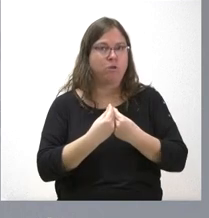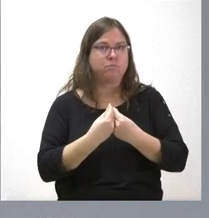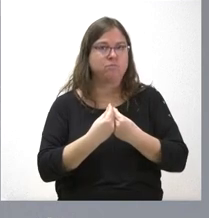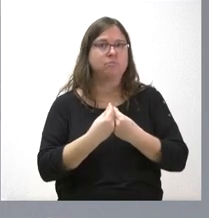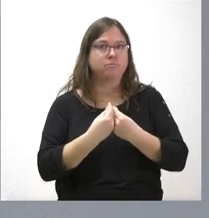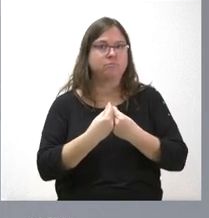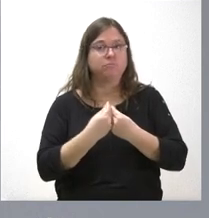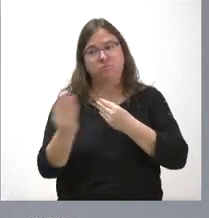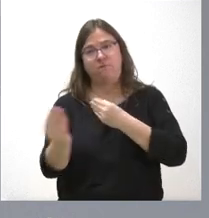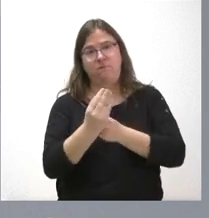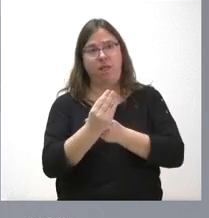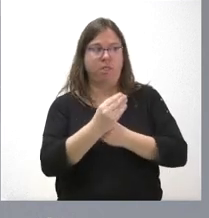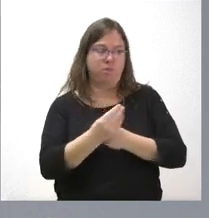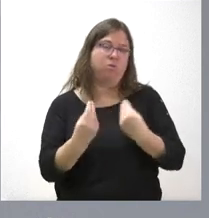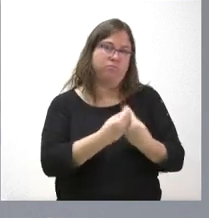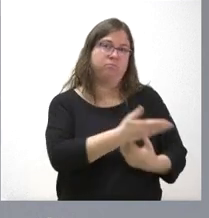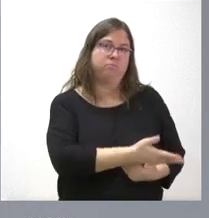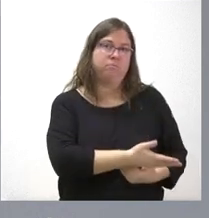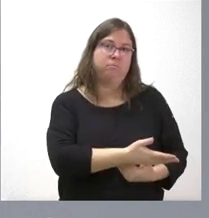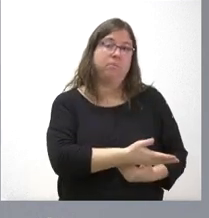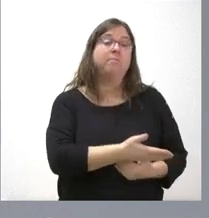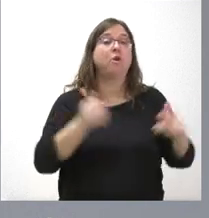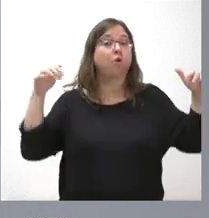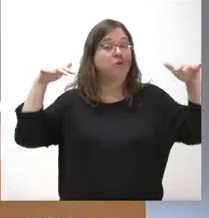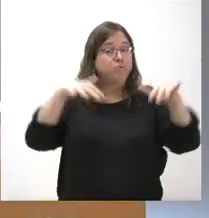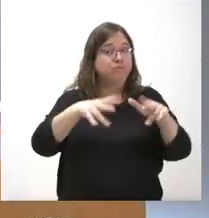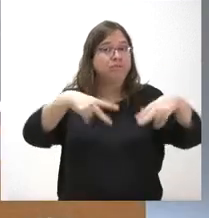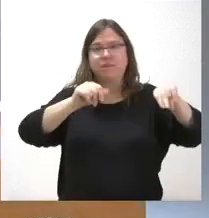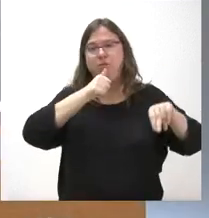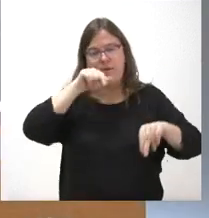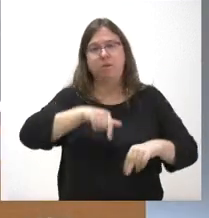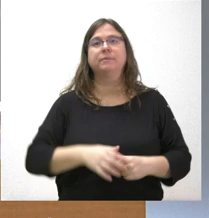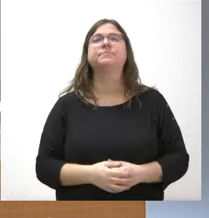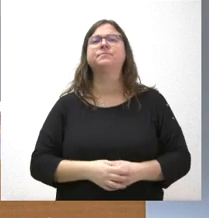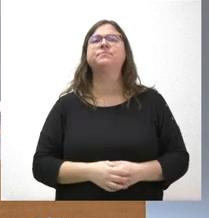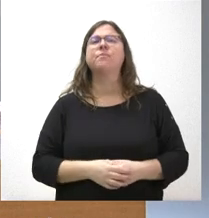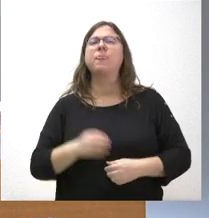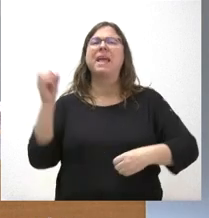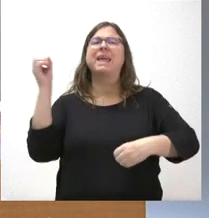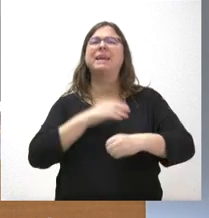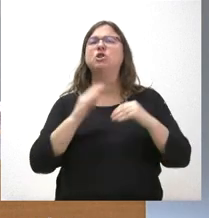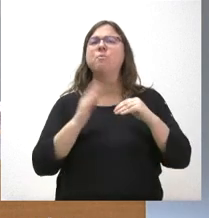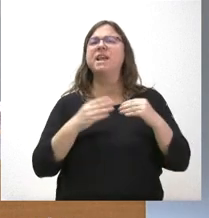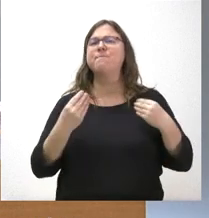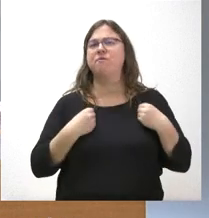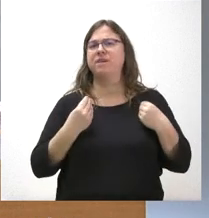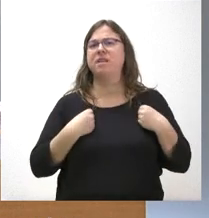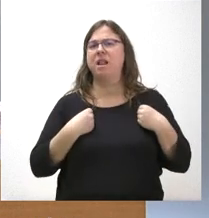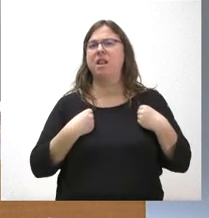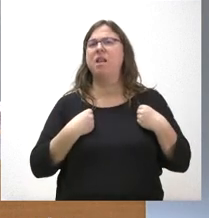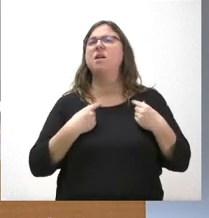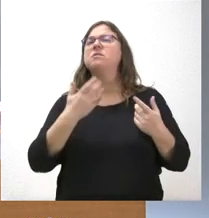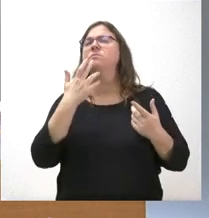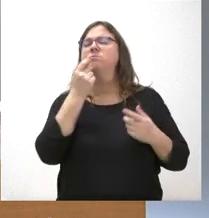financiación. Pero la conferencia aún no ha finalizado. El ingreso mínimo vital, no sé si tienen calculado cuál sería la